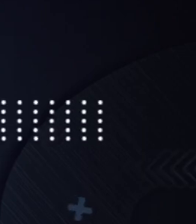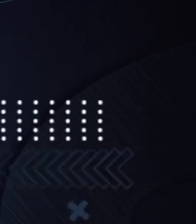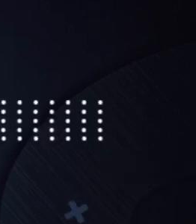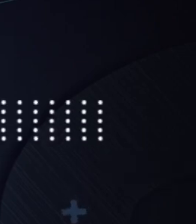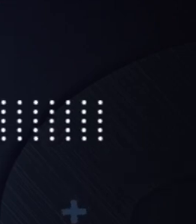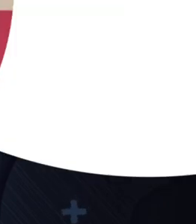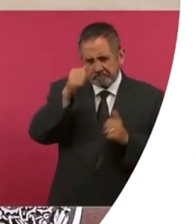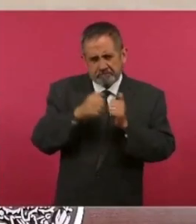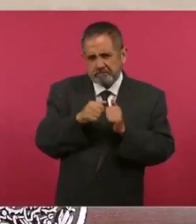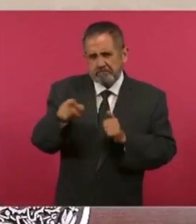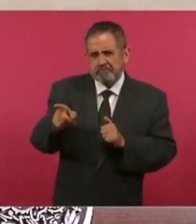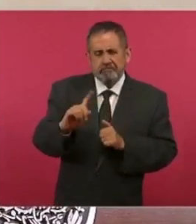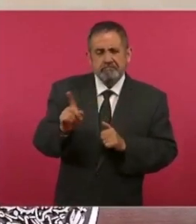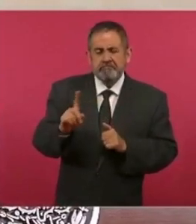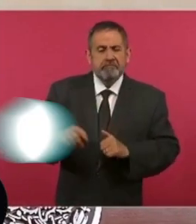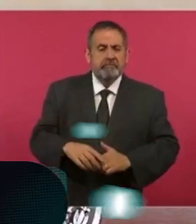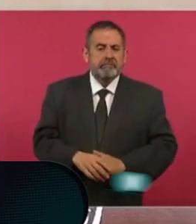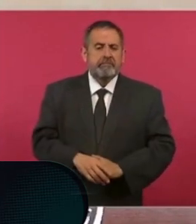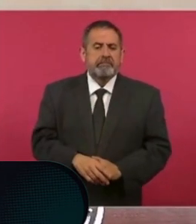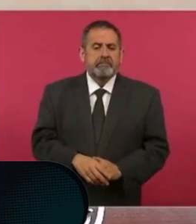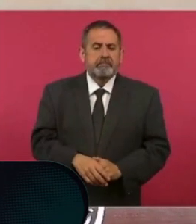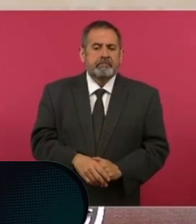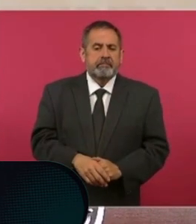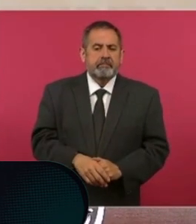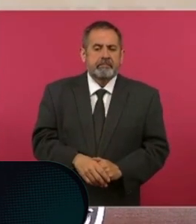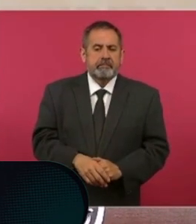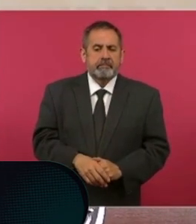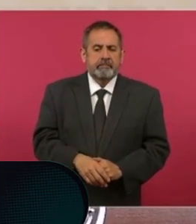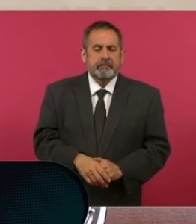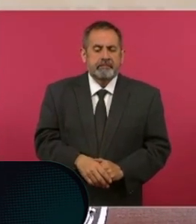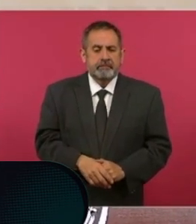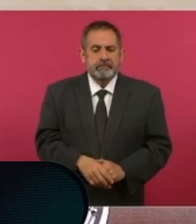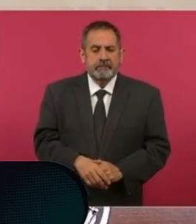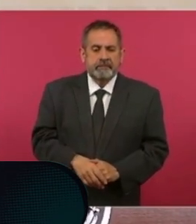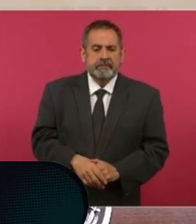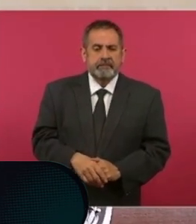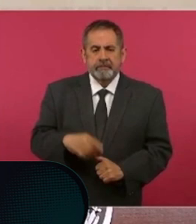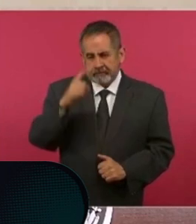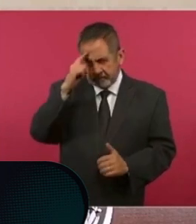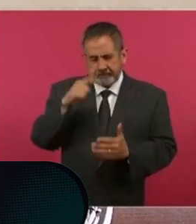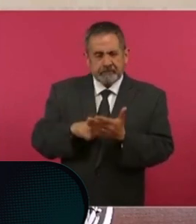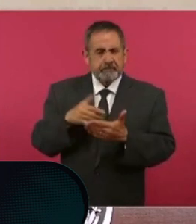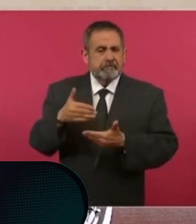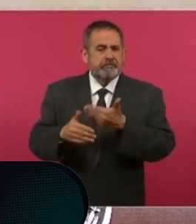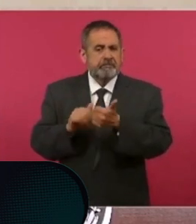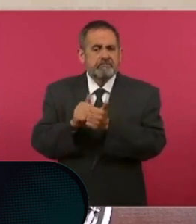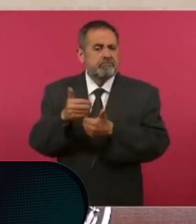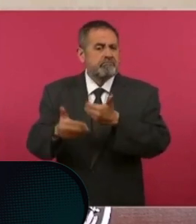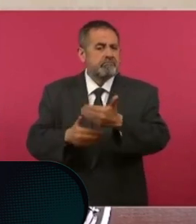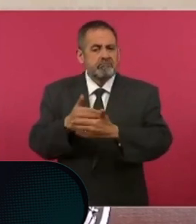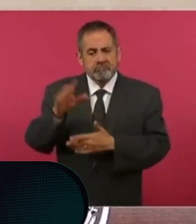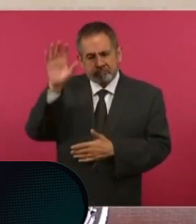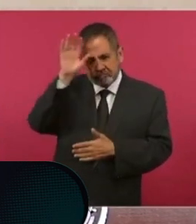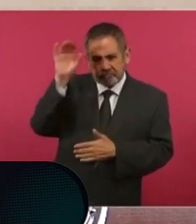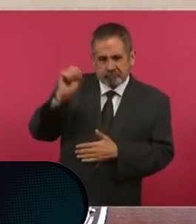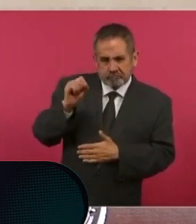Creo que se está avanzando en Morelos